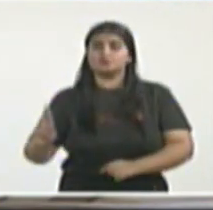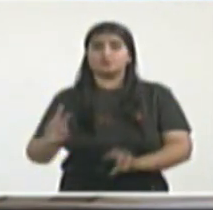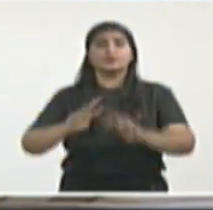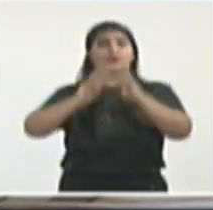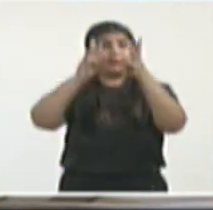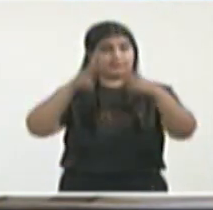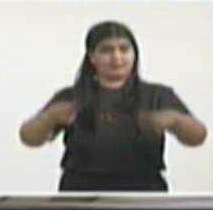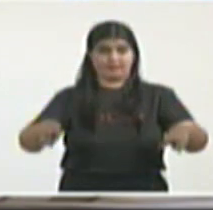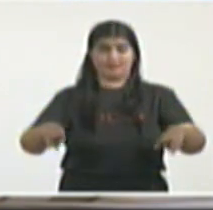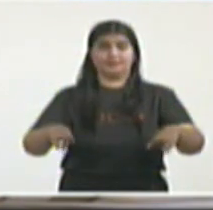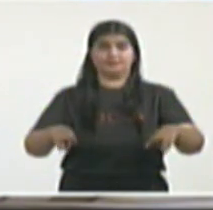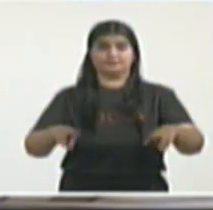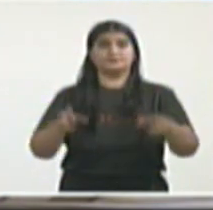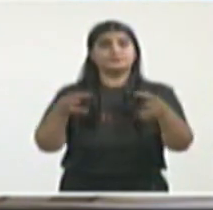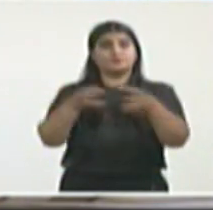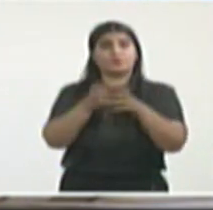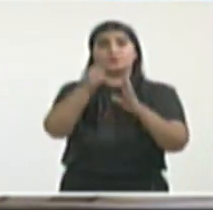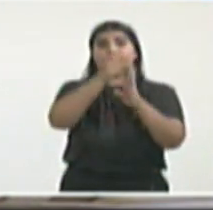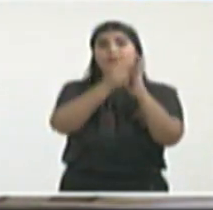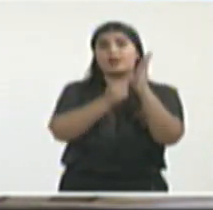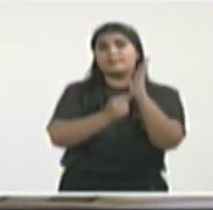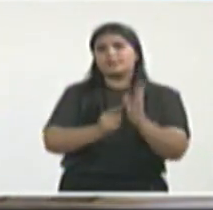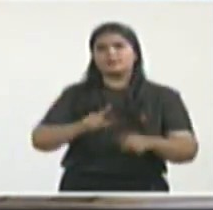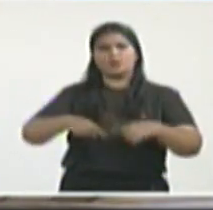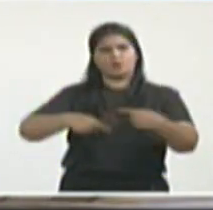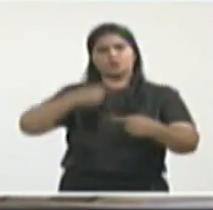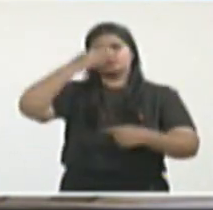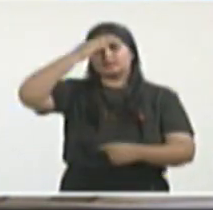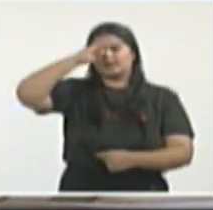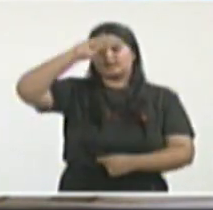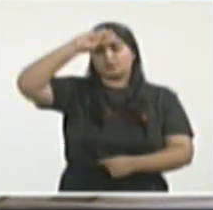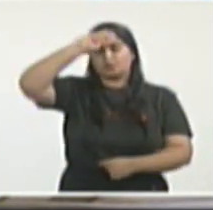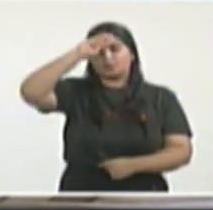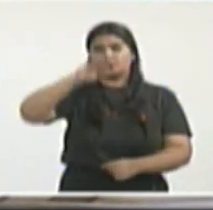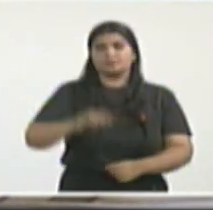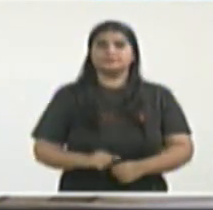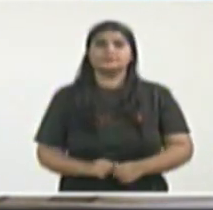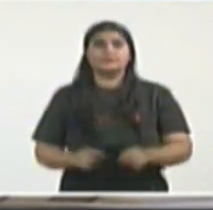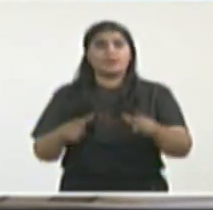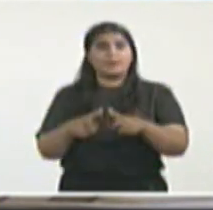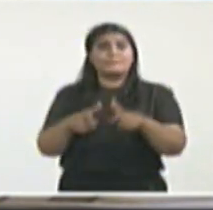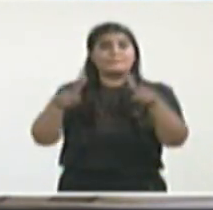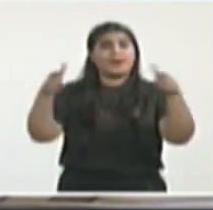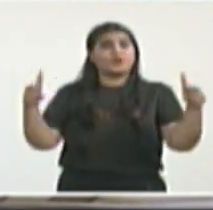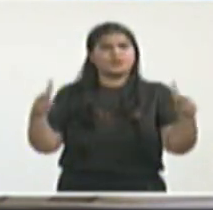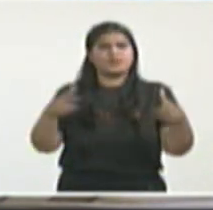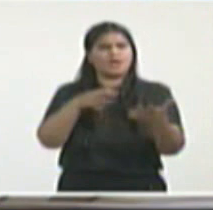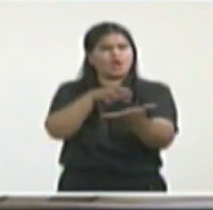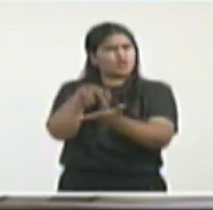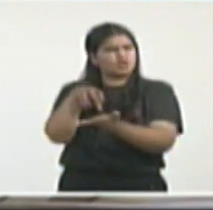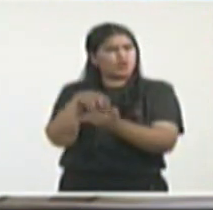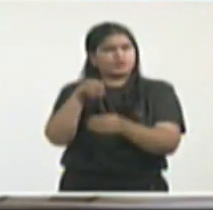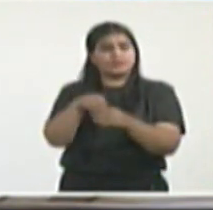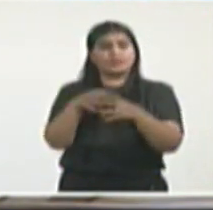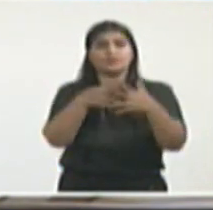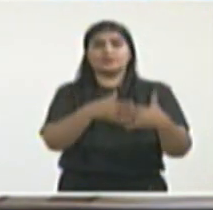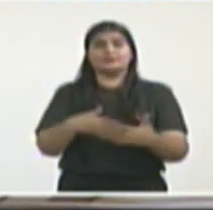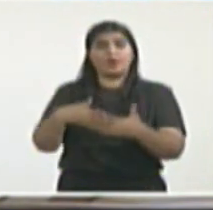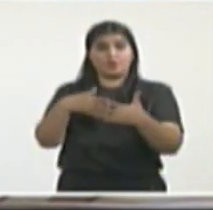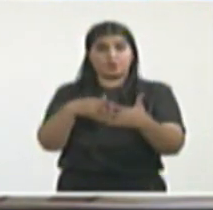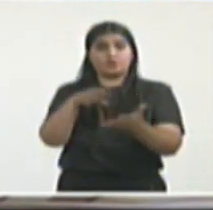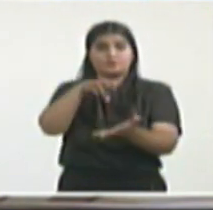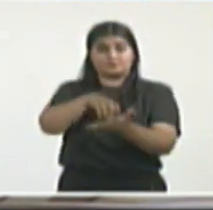conjunto de medios, sobre todo basificados en Miami, que actúan sistemáticamente contra Cuba y que generaron